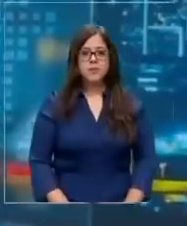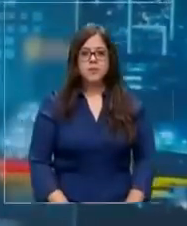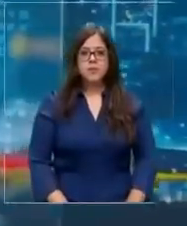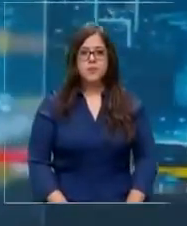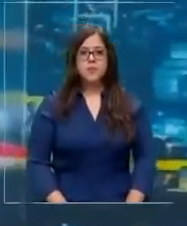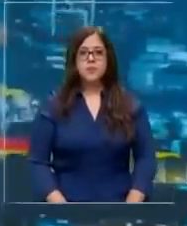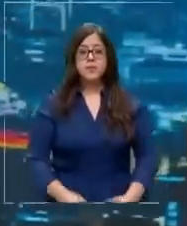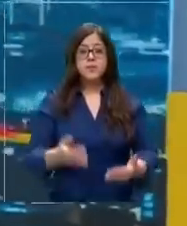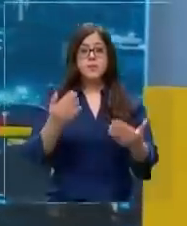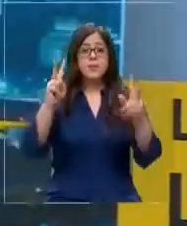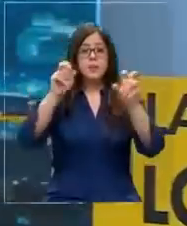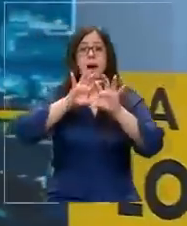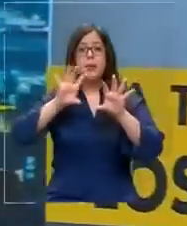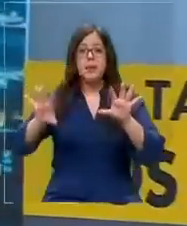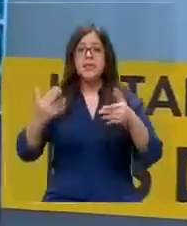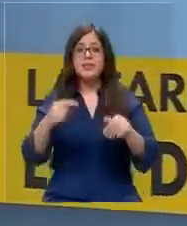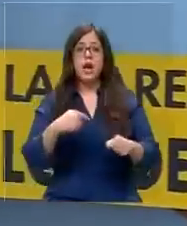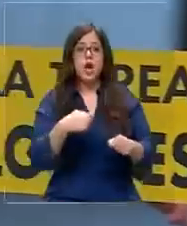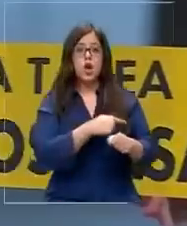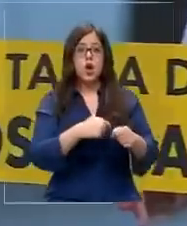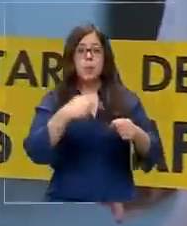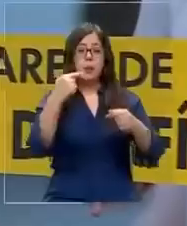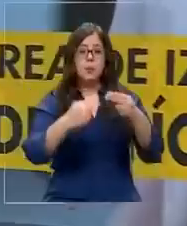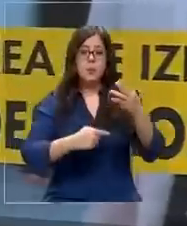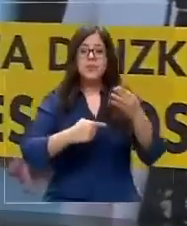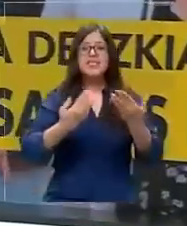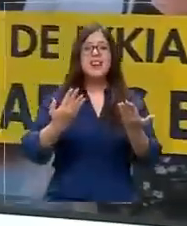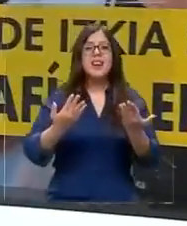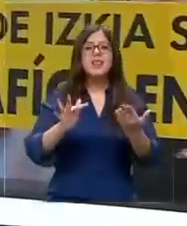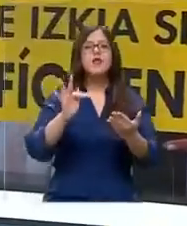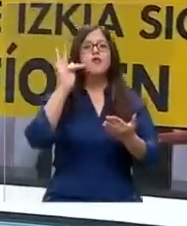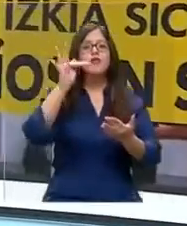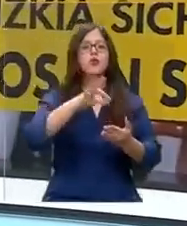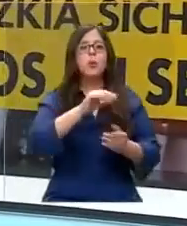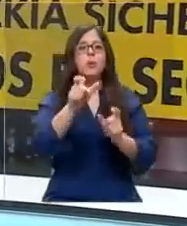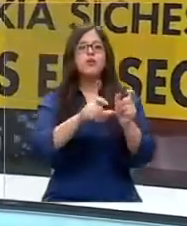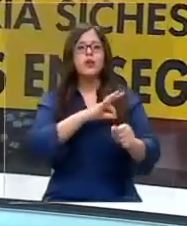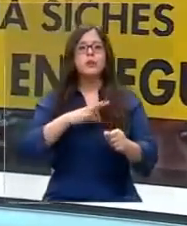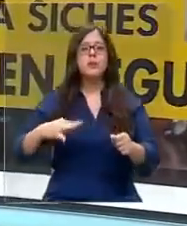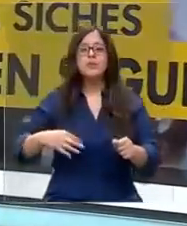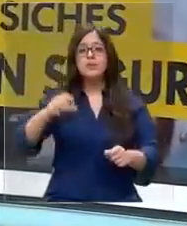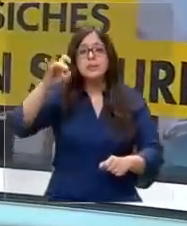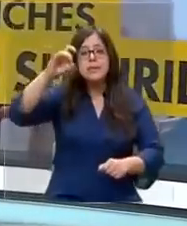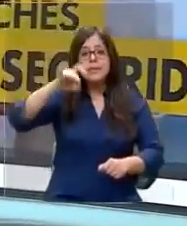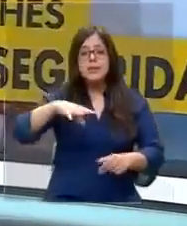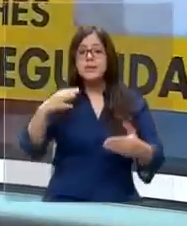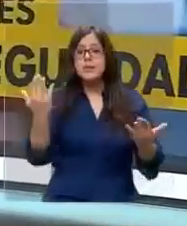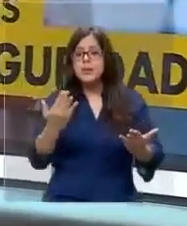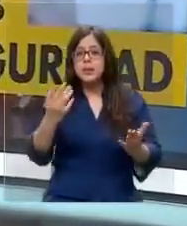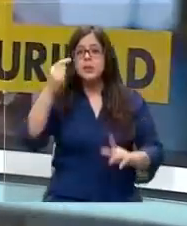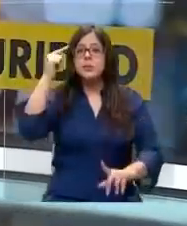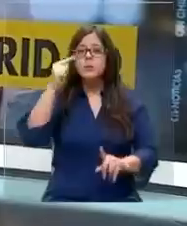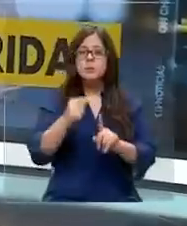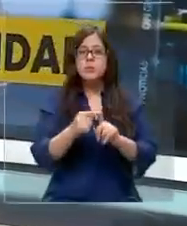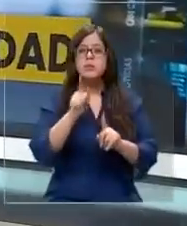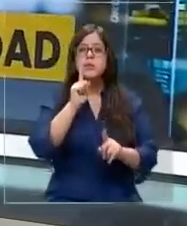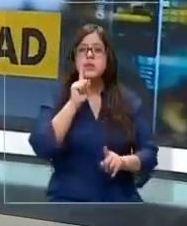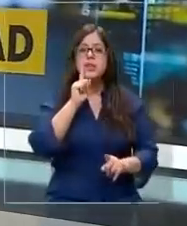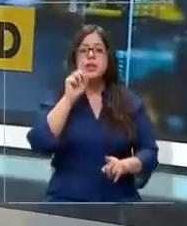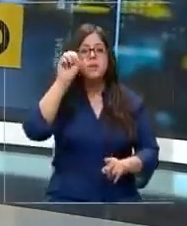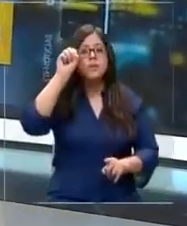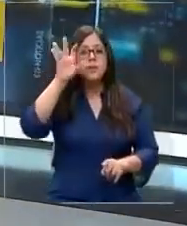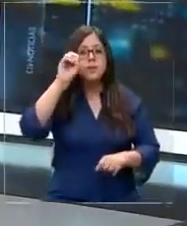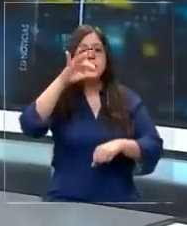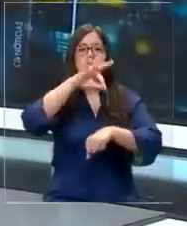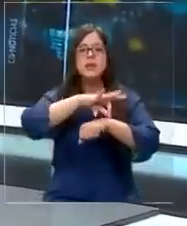Luego de que se dieran a conocer los nombres de los próximos ministros, quisimos saber cuál será la principal tarea de Iskia Sitches,